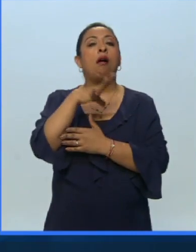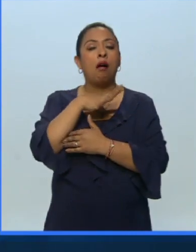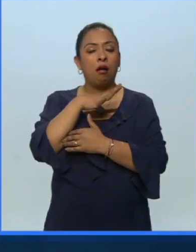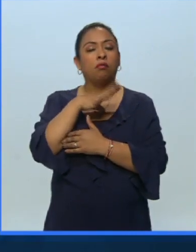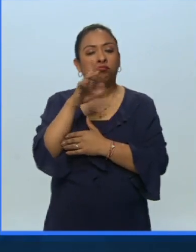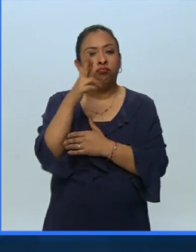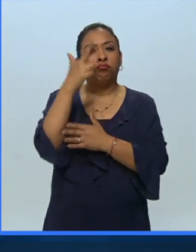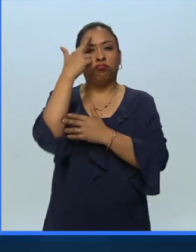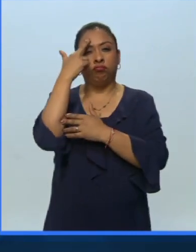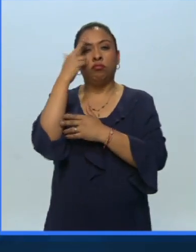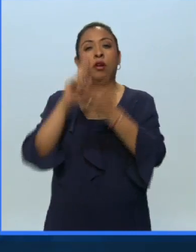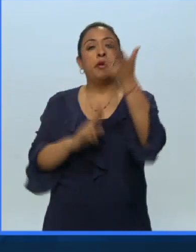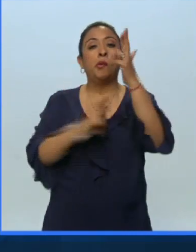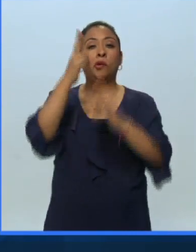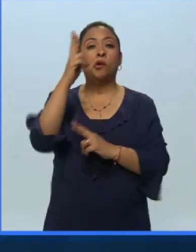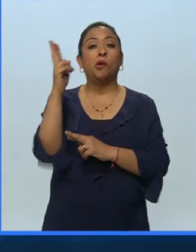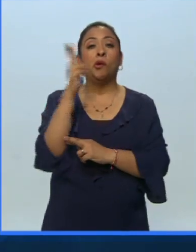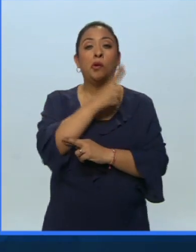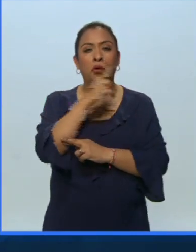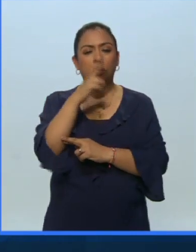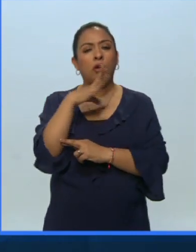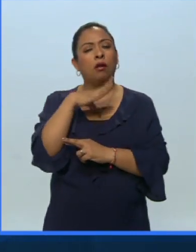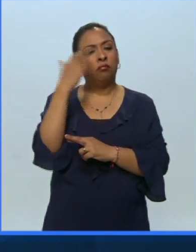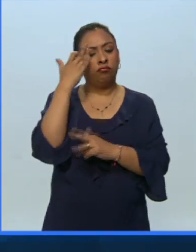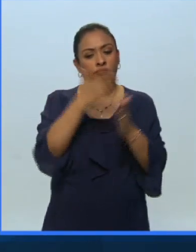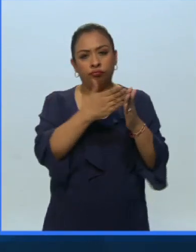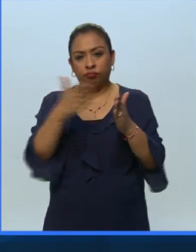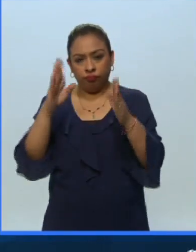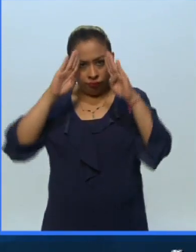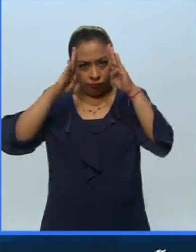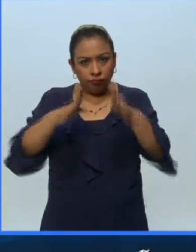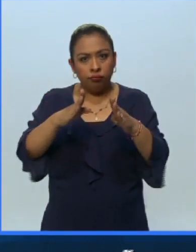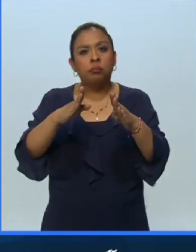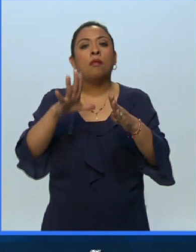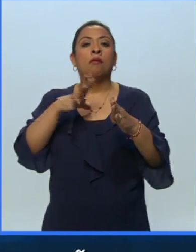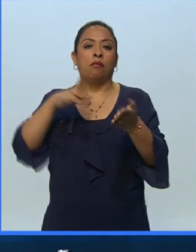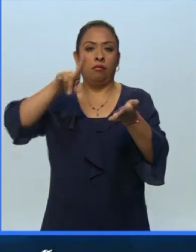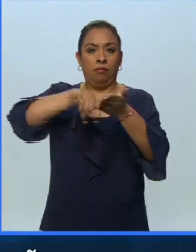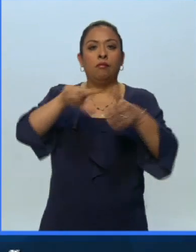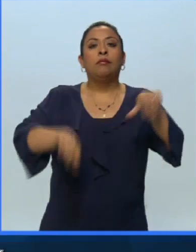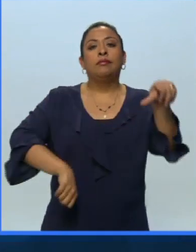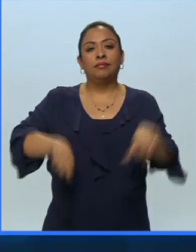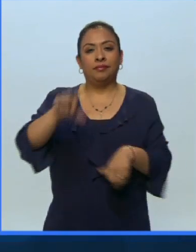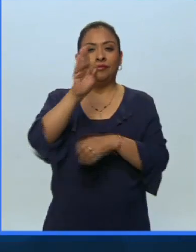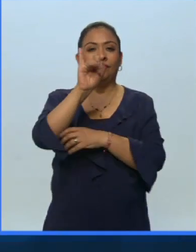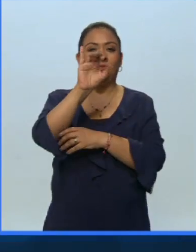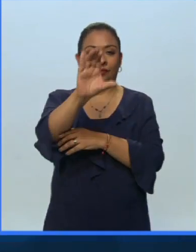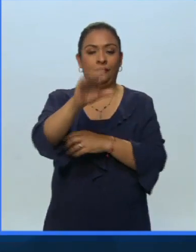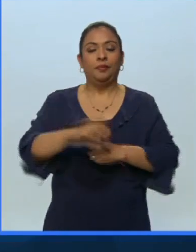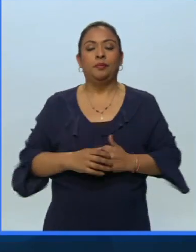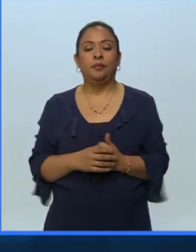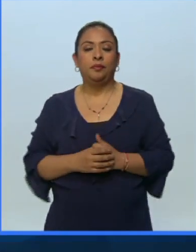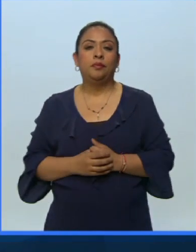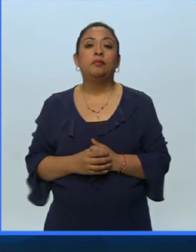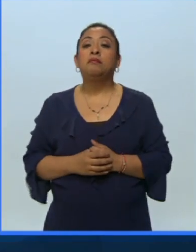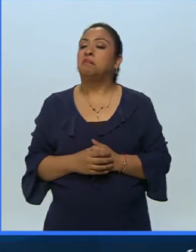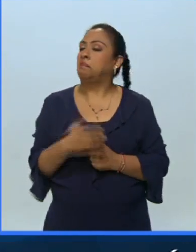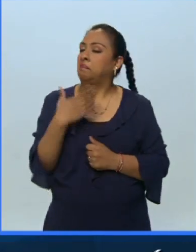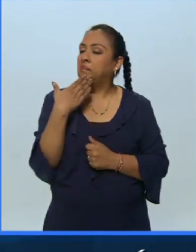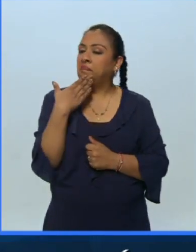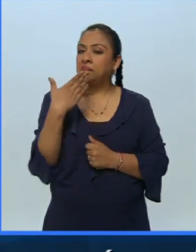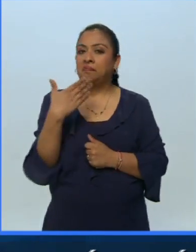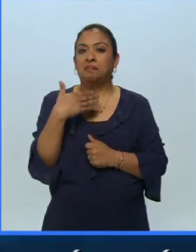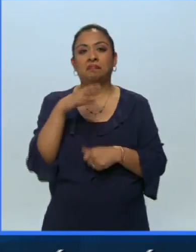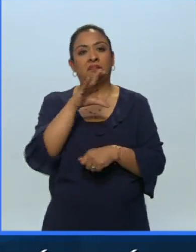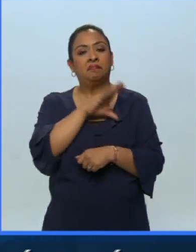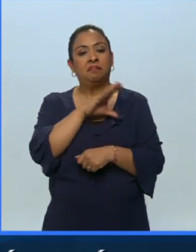conmemora la Revolución Rusa. Tenemos un bloque dedicado a esto que forma parte de las actividades del Festival Internacional Cervantino. Excelente, mi